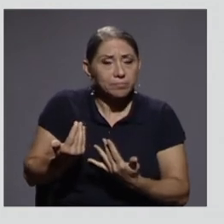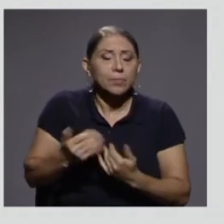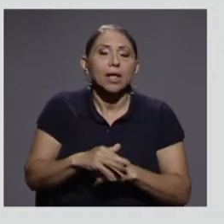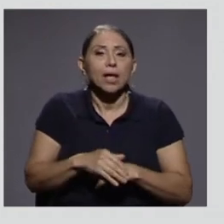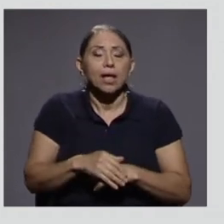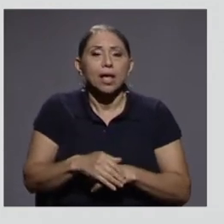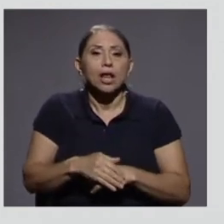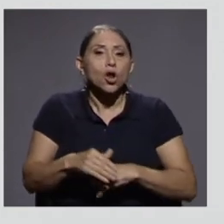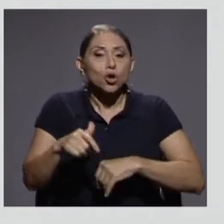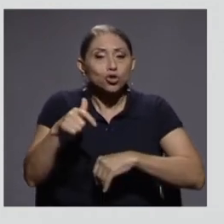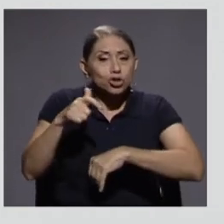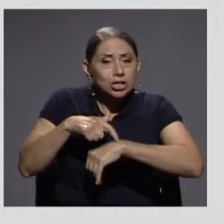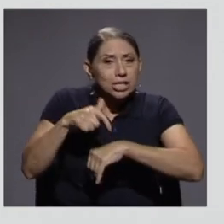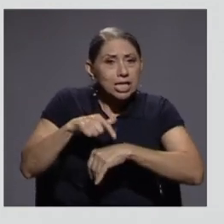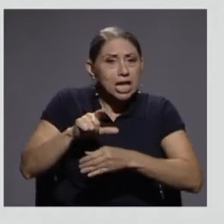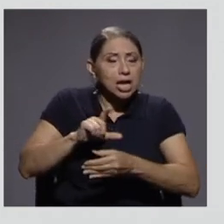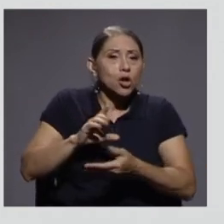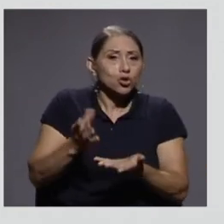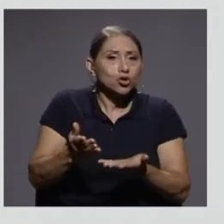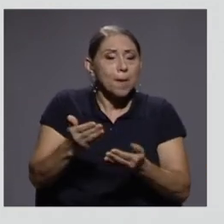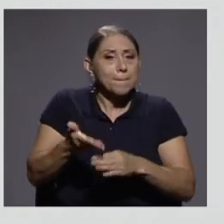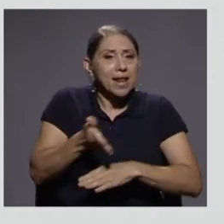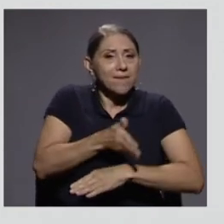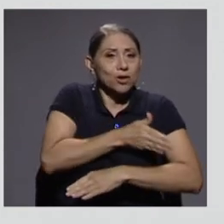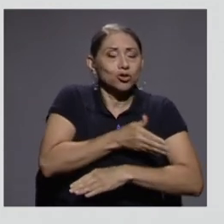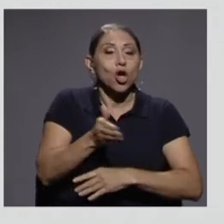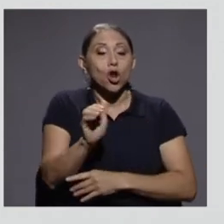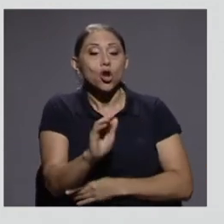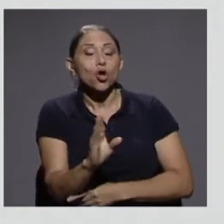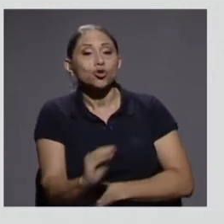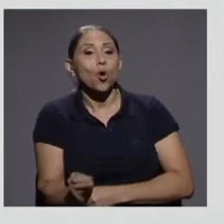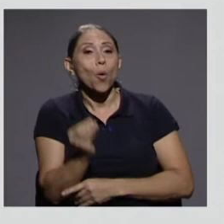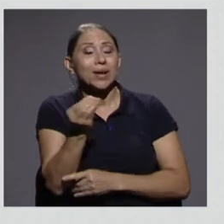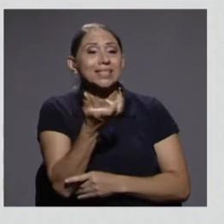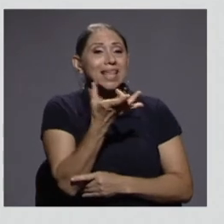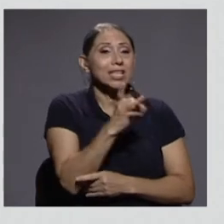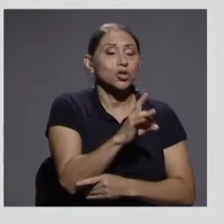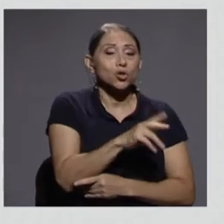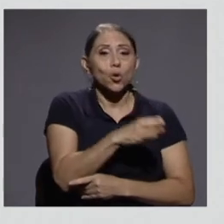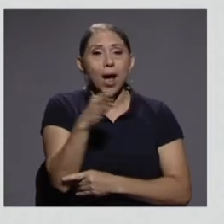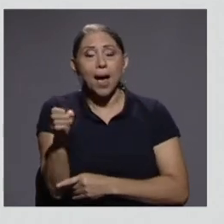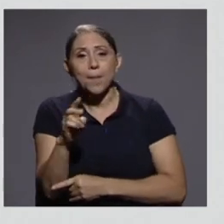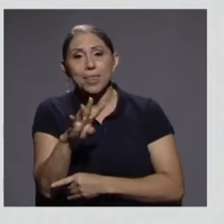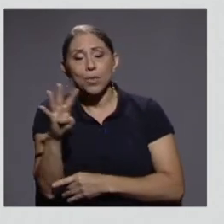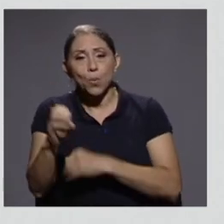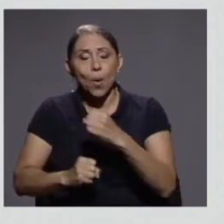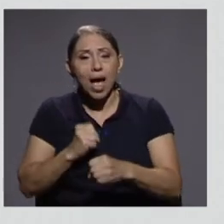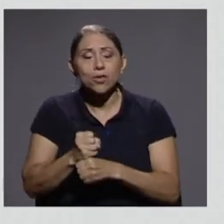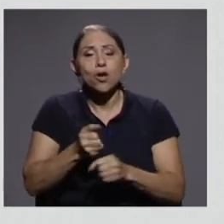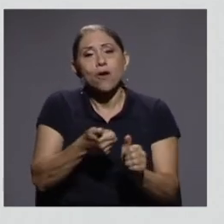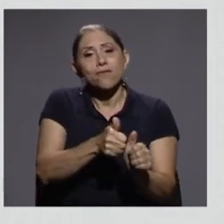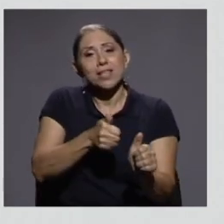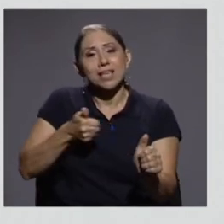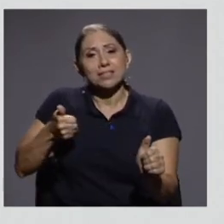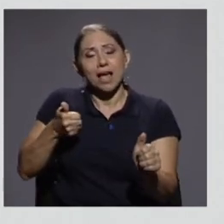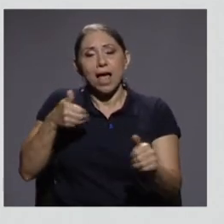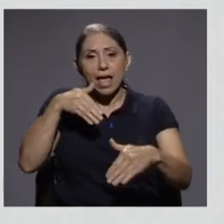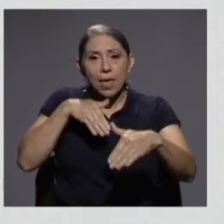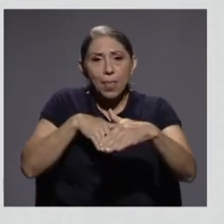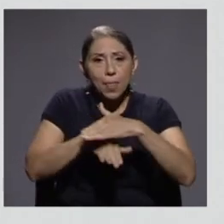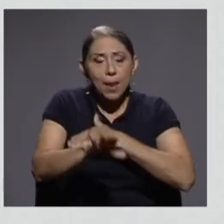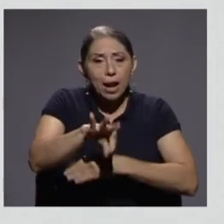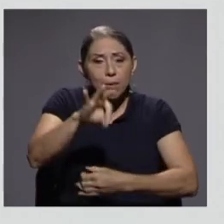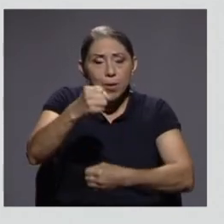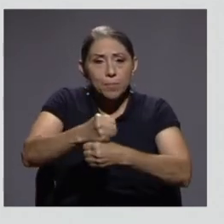Los jóvenes de 18 a 24, sobre todo el caso de los hombres, fue retrasando su ingreso al mercado laboral debido a que ha ido